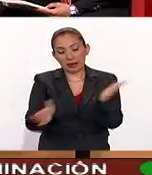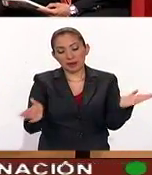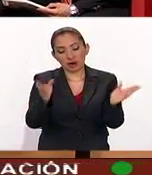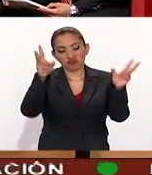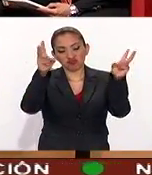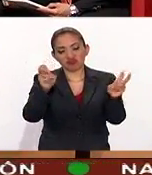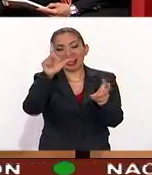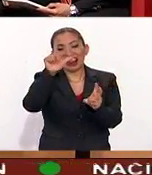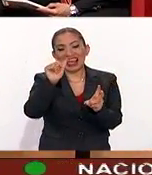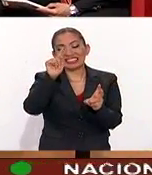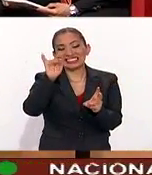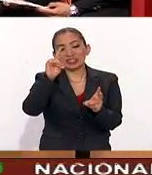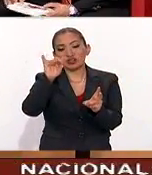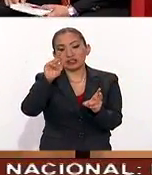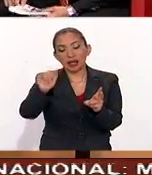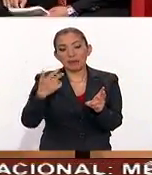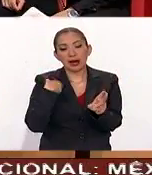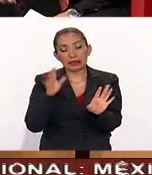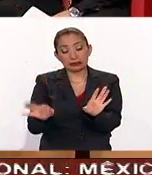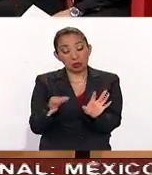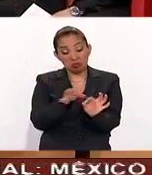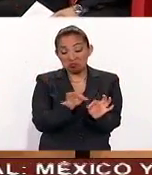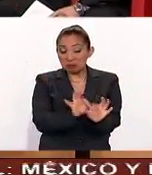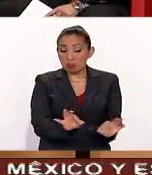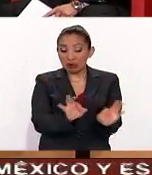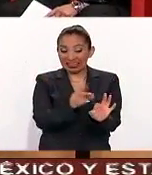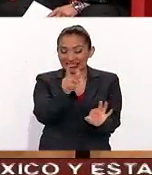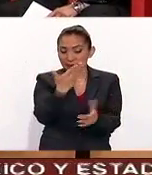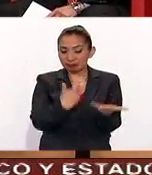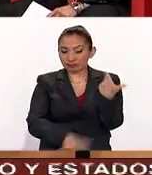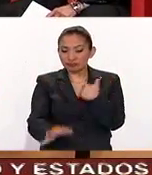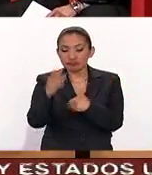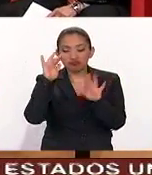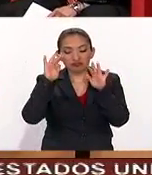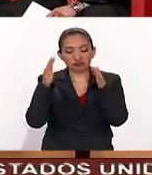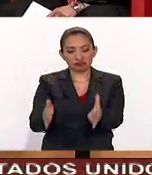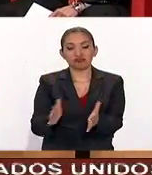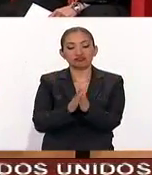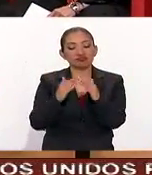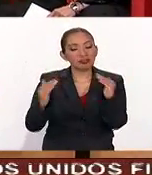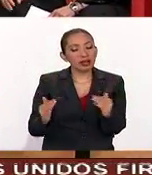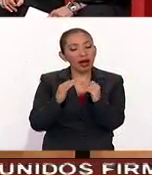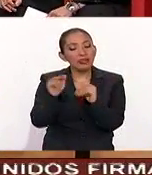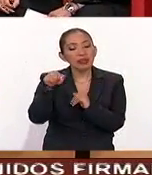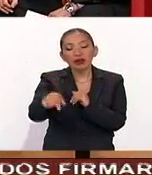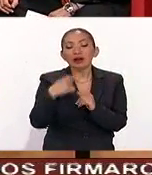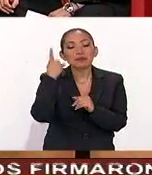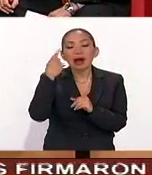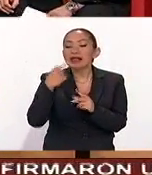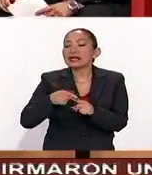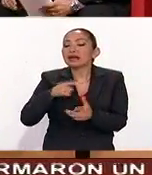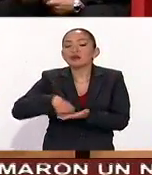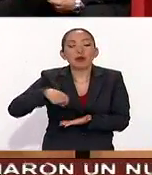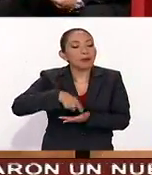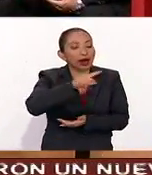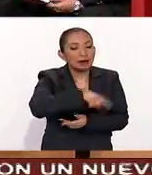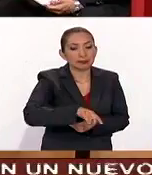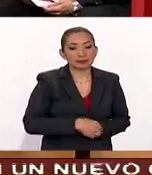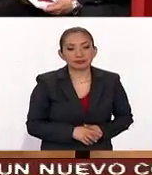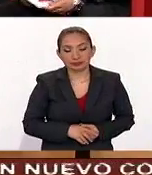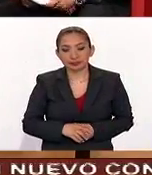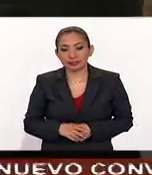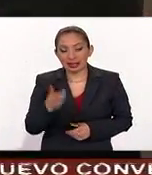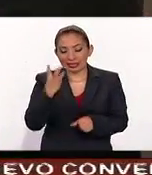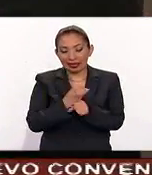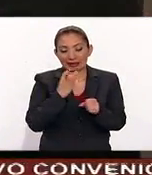Exclusivas, un factor de éxito en las operaciones inmobiliarias. ¿Para quién va dirigido? ¿Cuáles son los ejes rectores de este interesante libro? Bueno, este